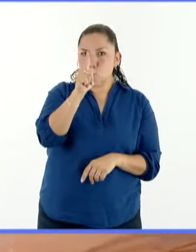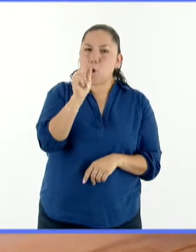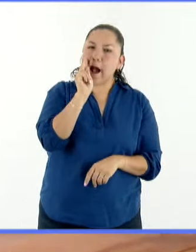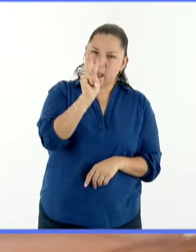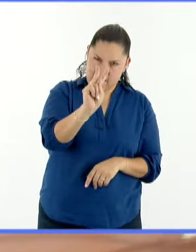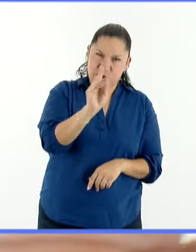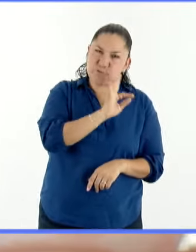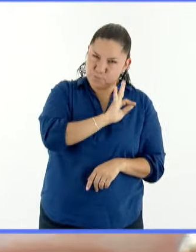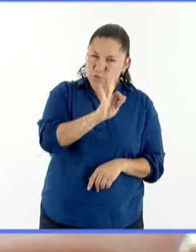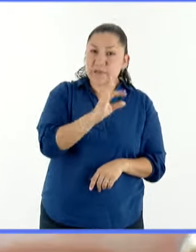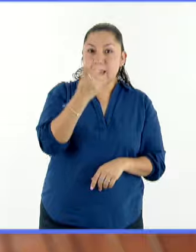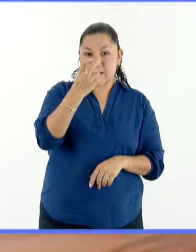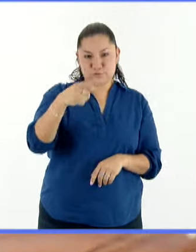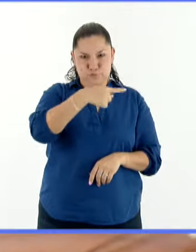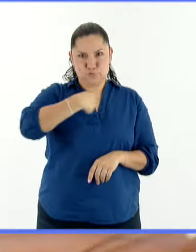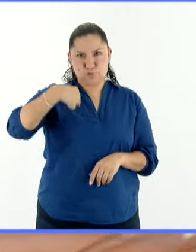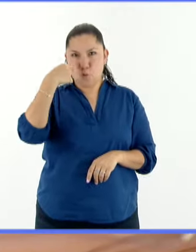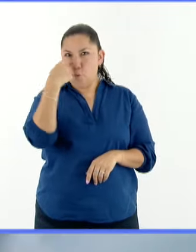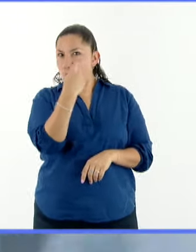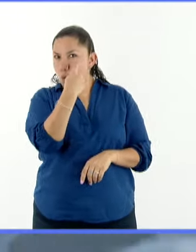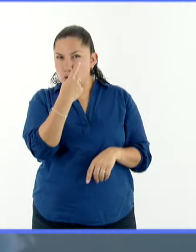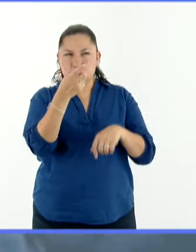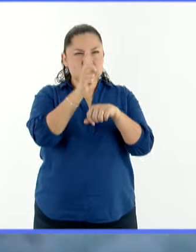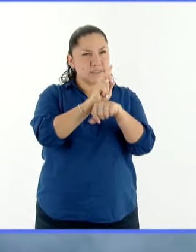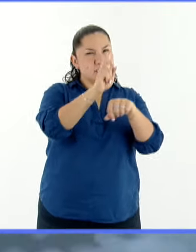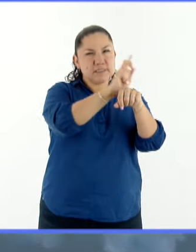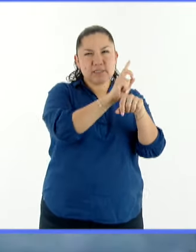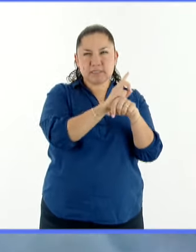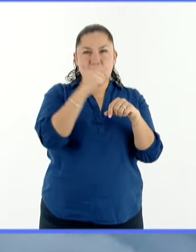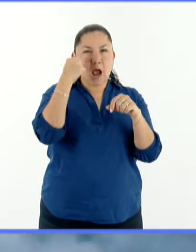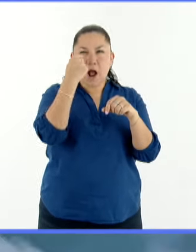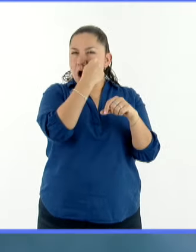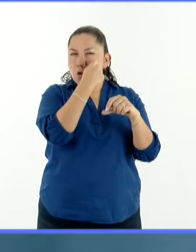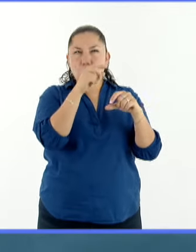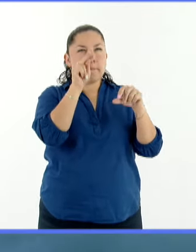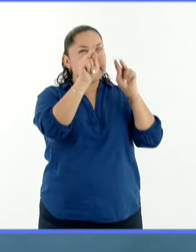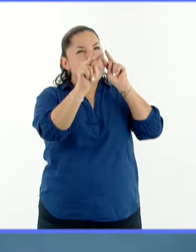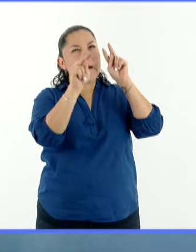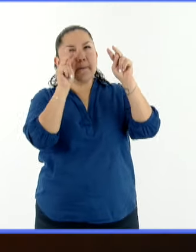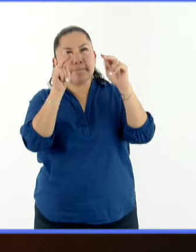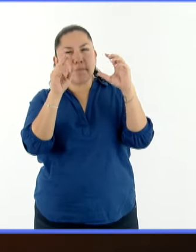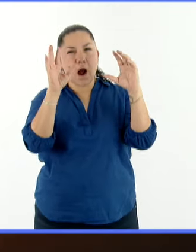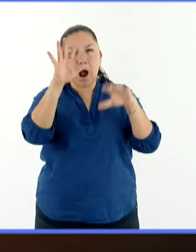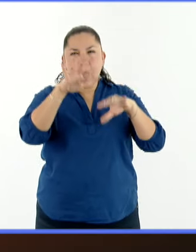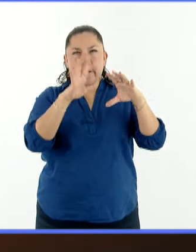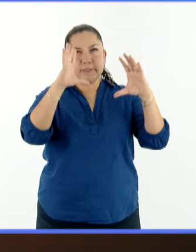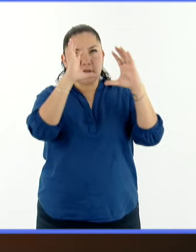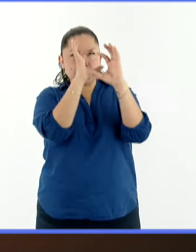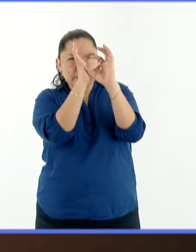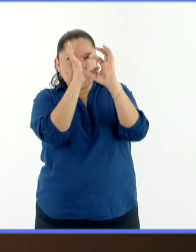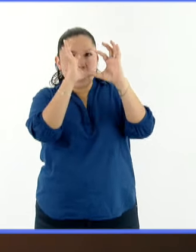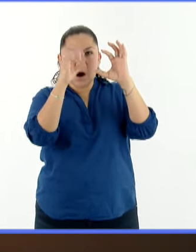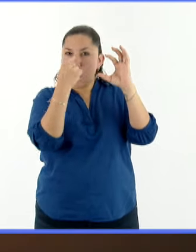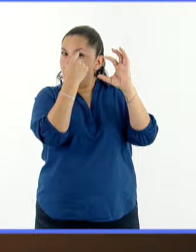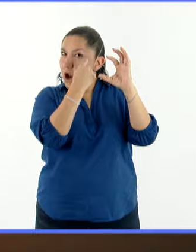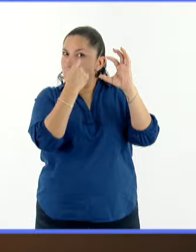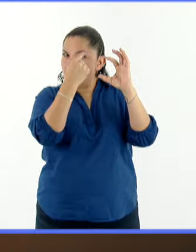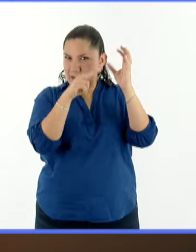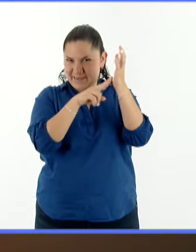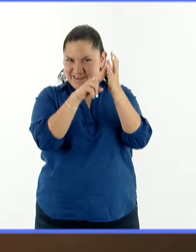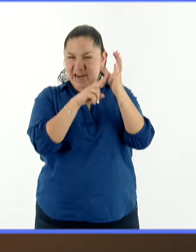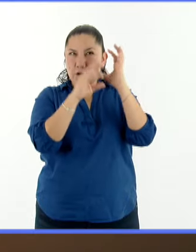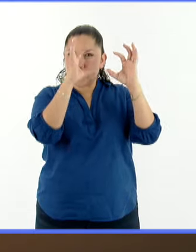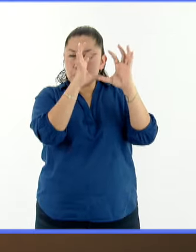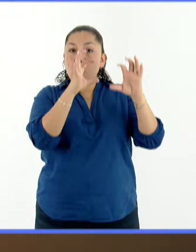disminuyendo la entrada de luz. Aún así, la luz blanca directa es muy molesta de ver. Pero durante un eclipse, las